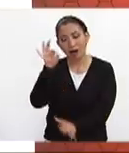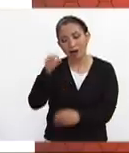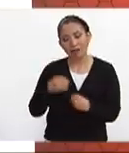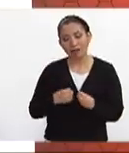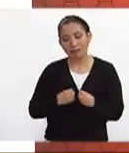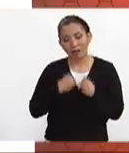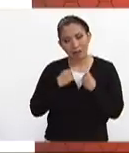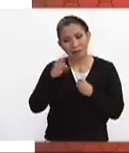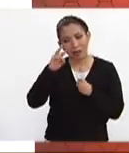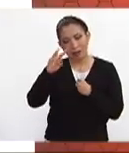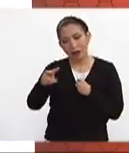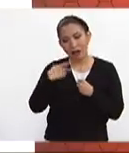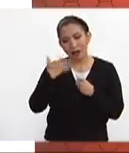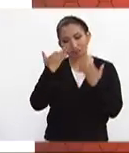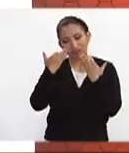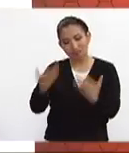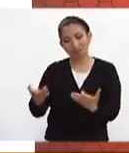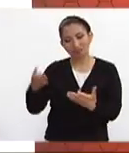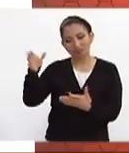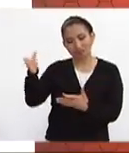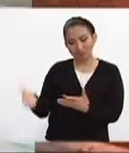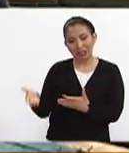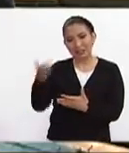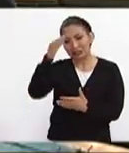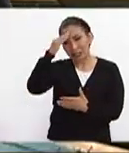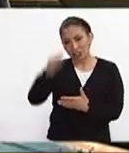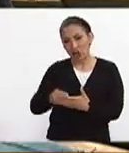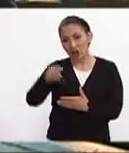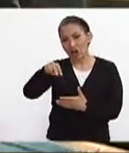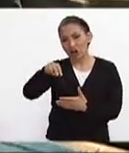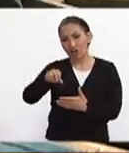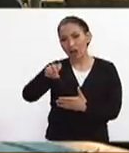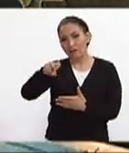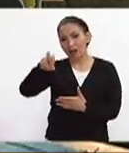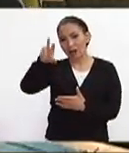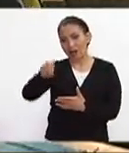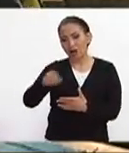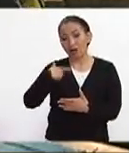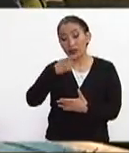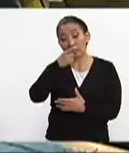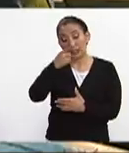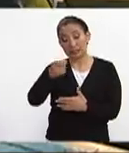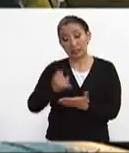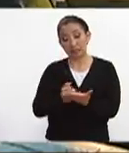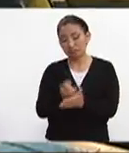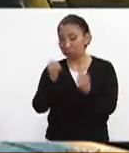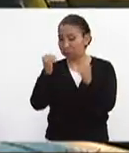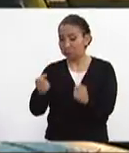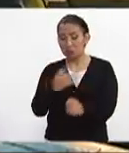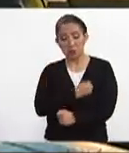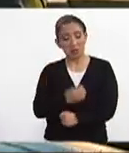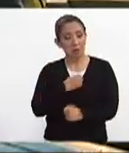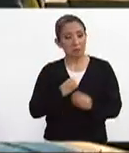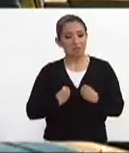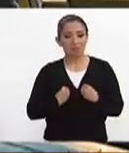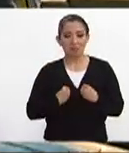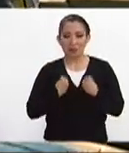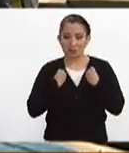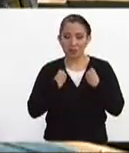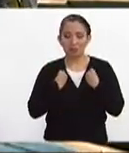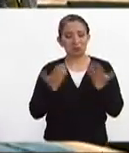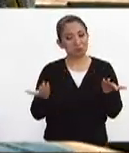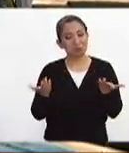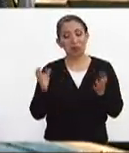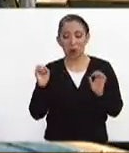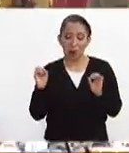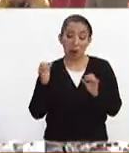vida ya vimos el testimonio de este el señor Navarro que afirma le han asegurado su hijo está bien